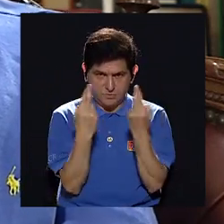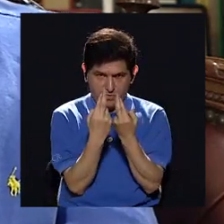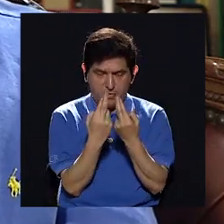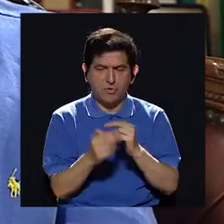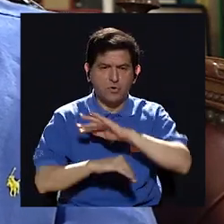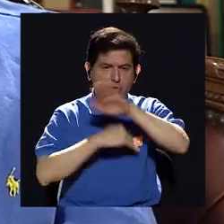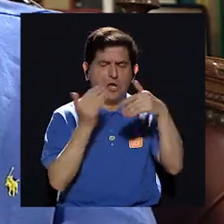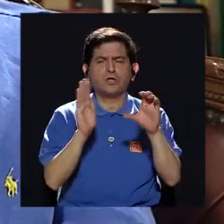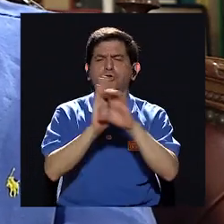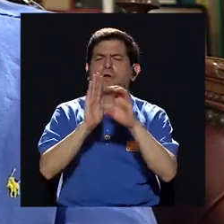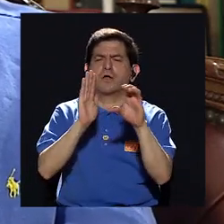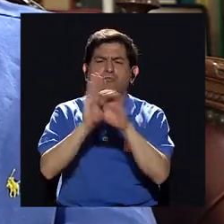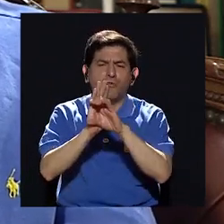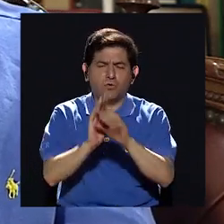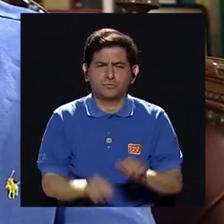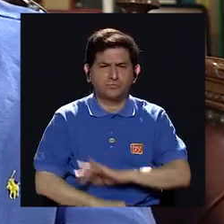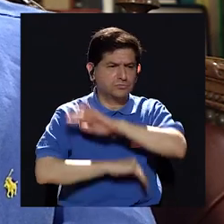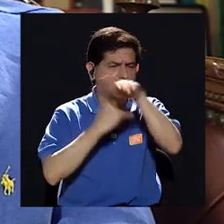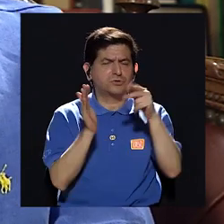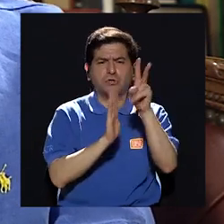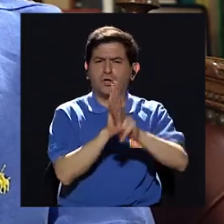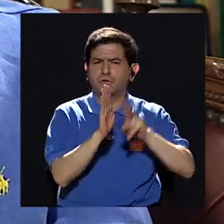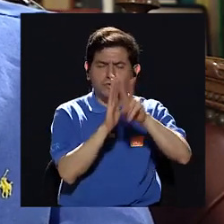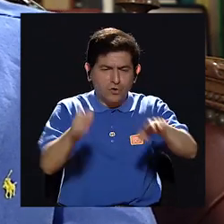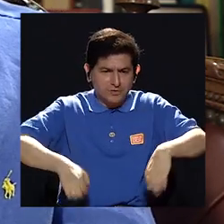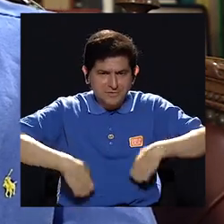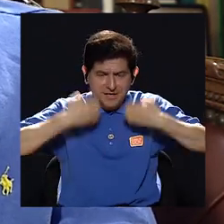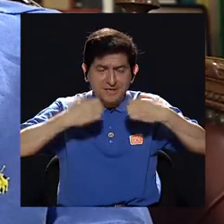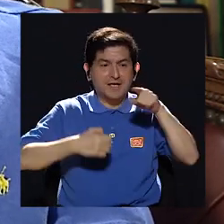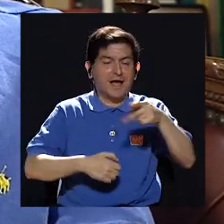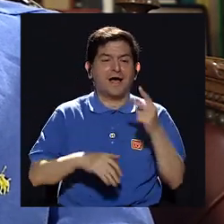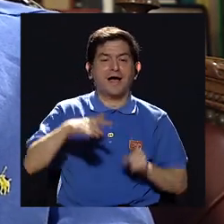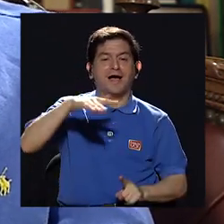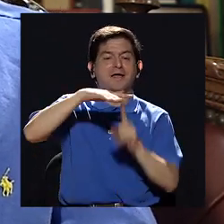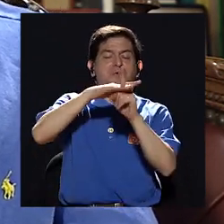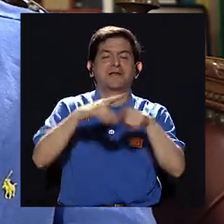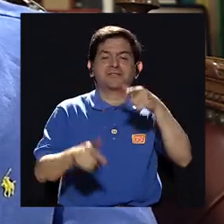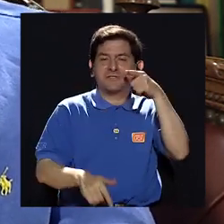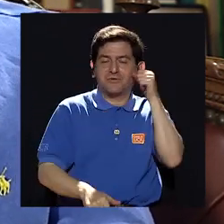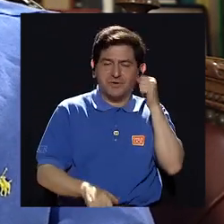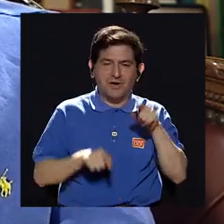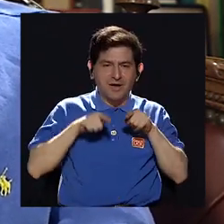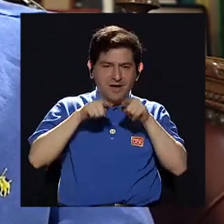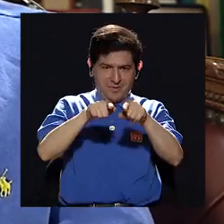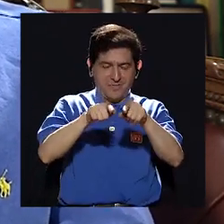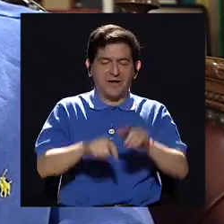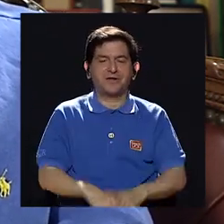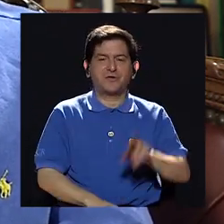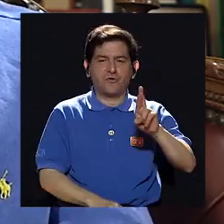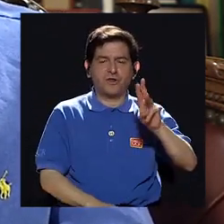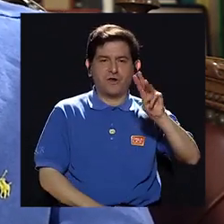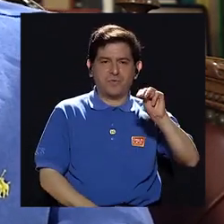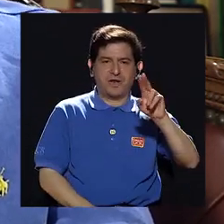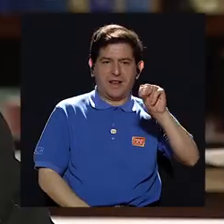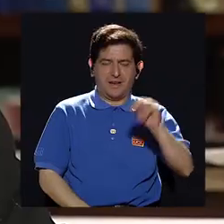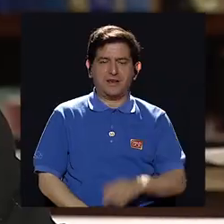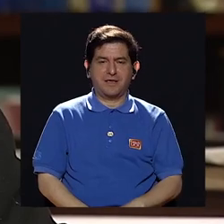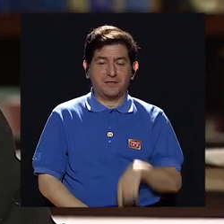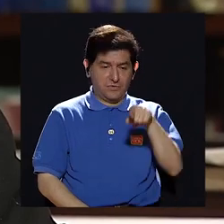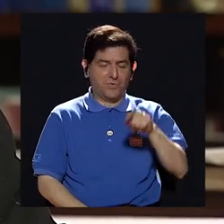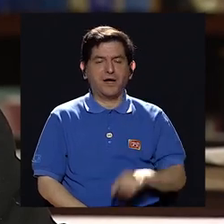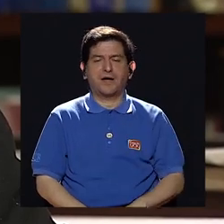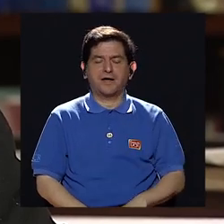en todas las fotos y en todos los videos que existen ahí se ve a Luis Guillermo a la par de Don Rodrigo desfilando con nosotros